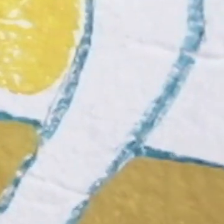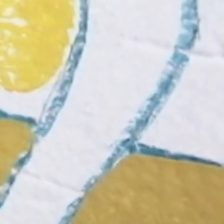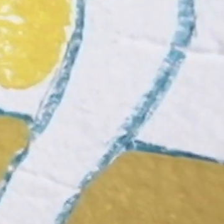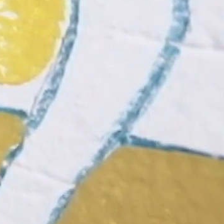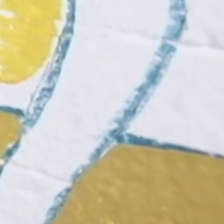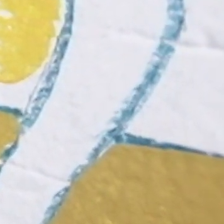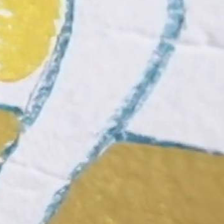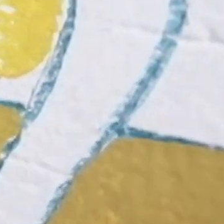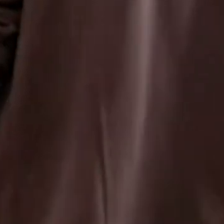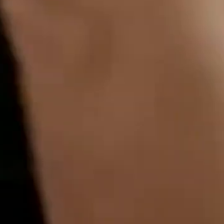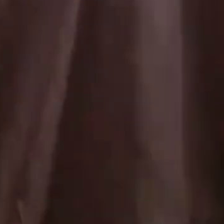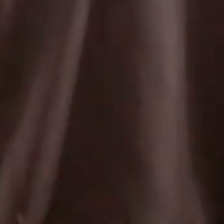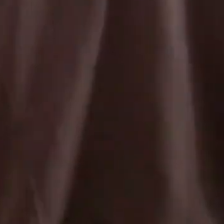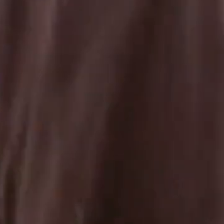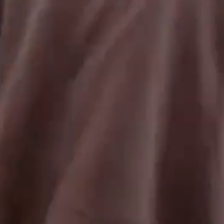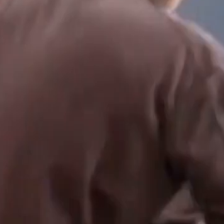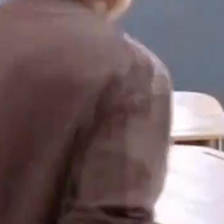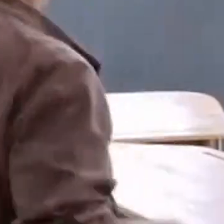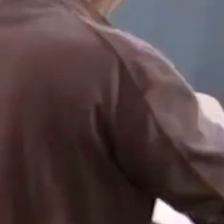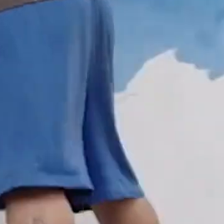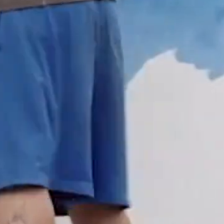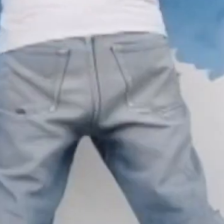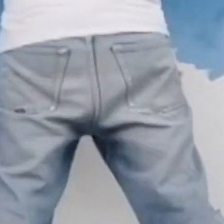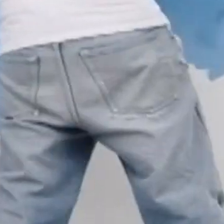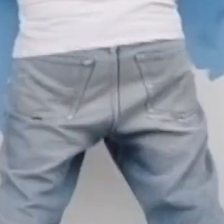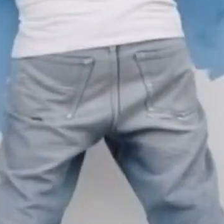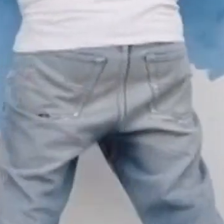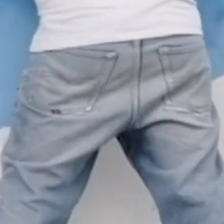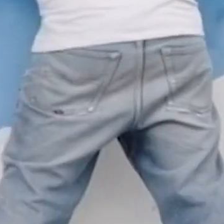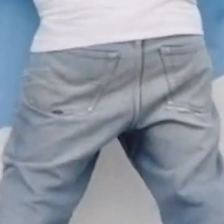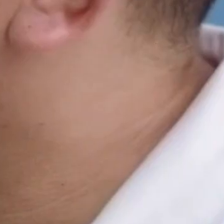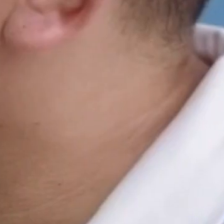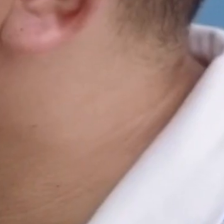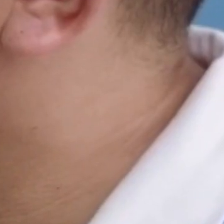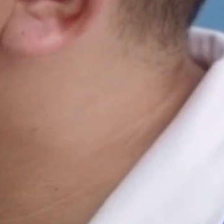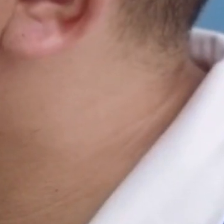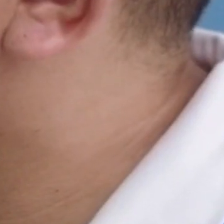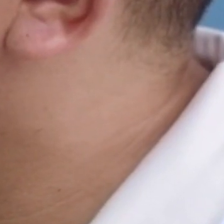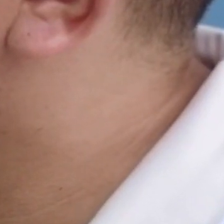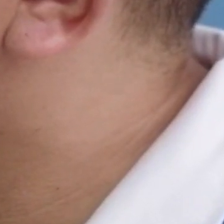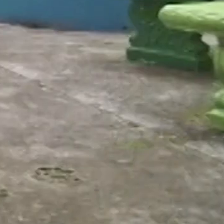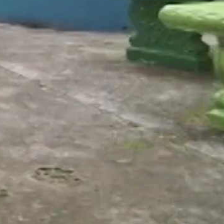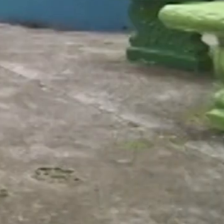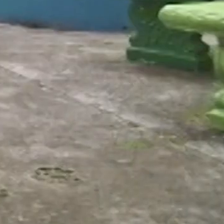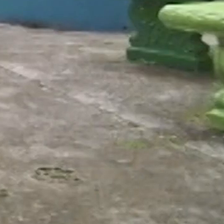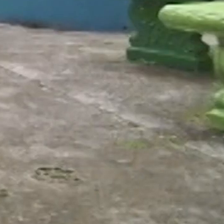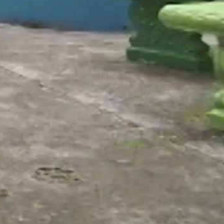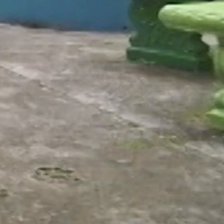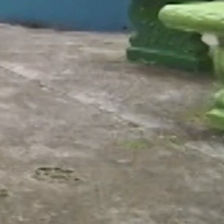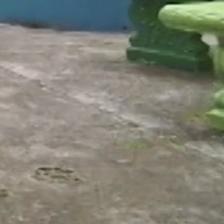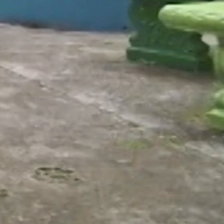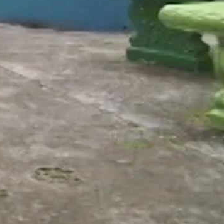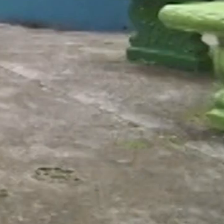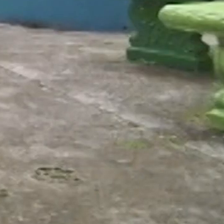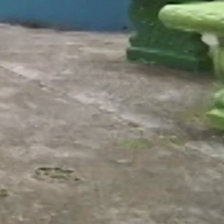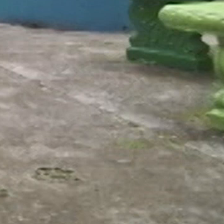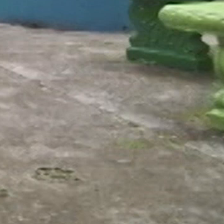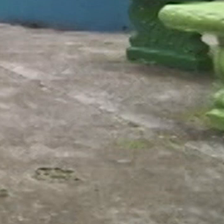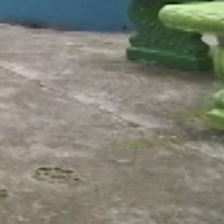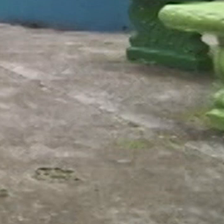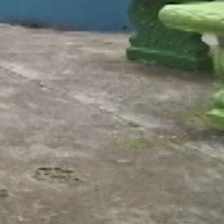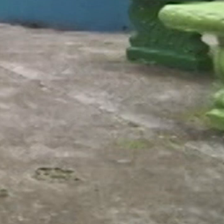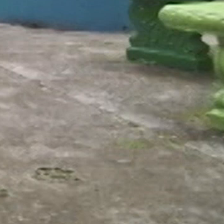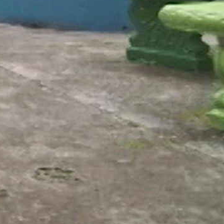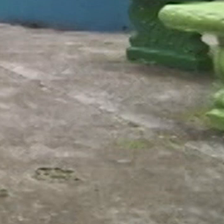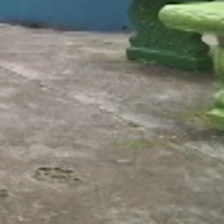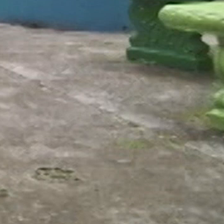la libertad no es física, sino espiritual. Trazos de libertad en Documentales UNED. El miércoles 24 de